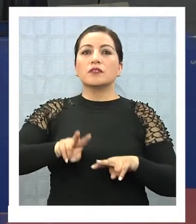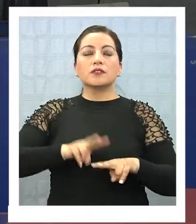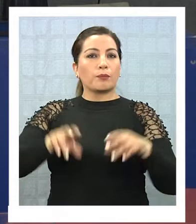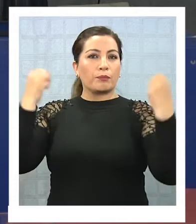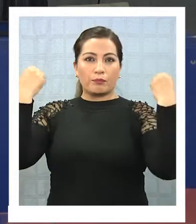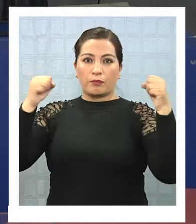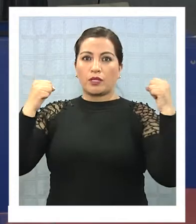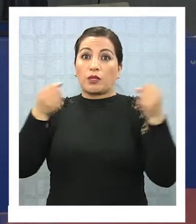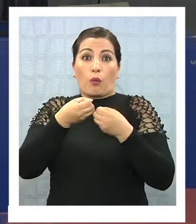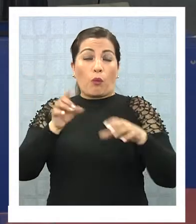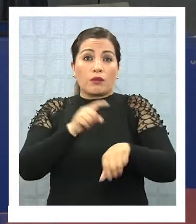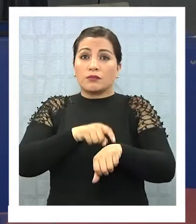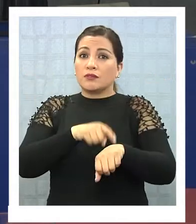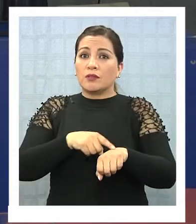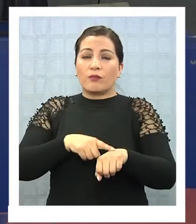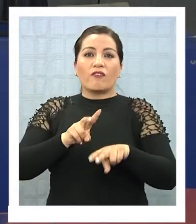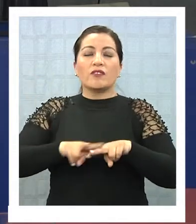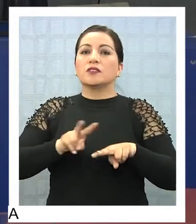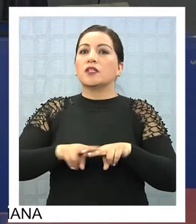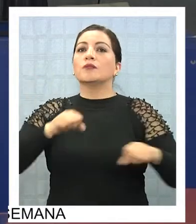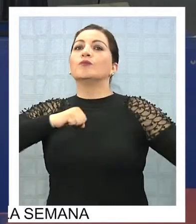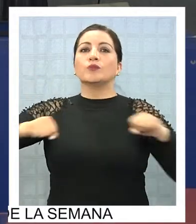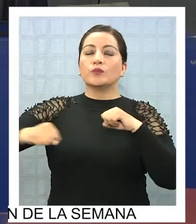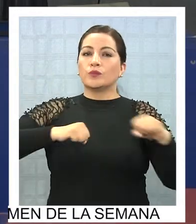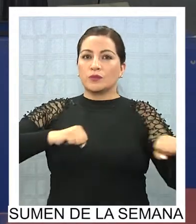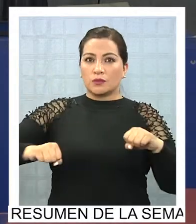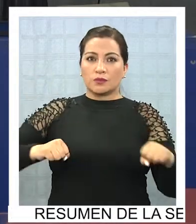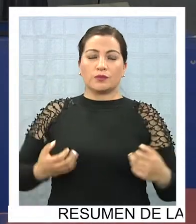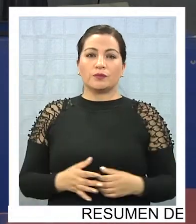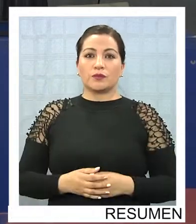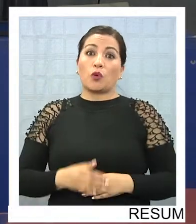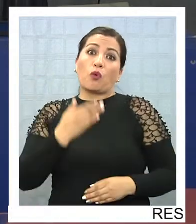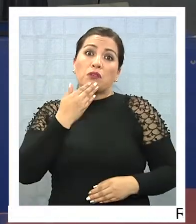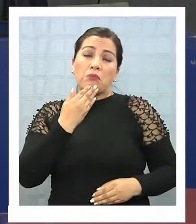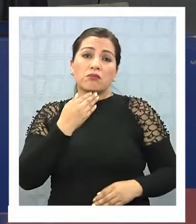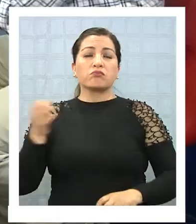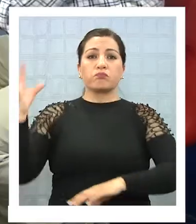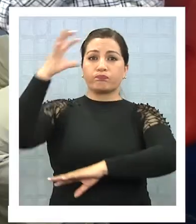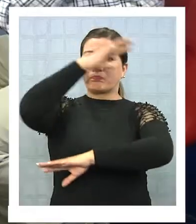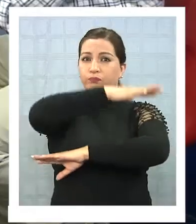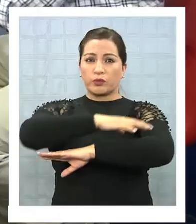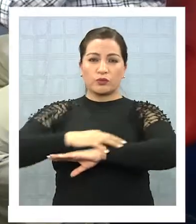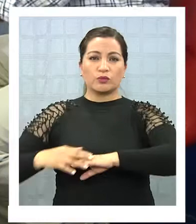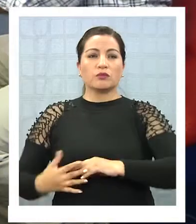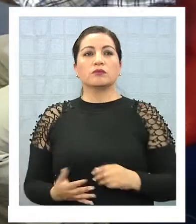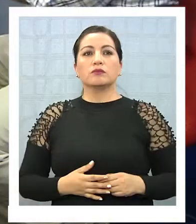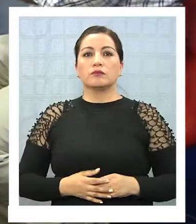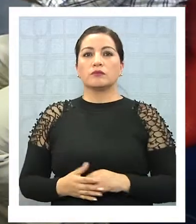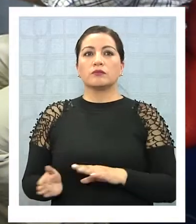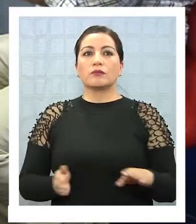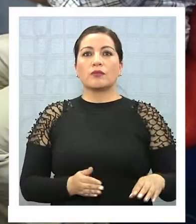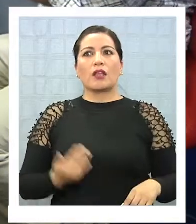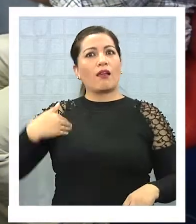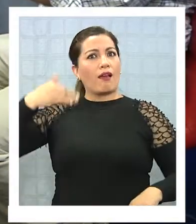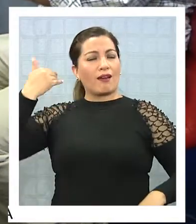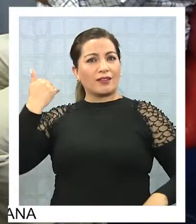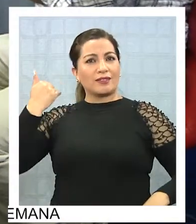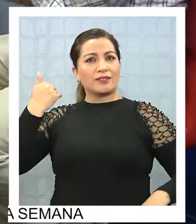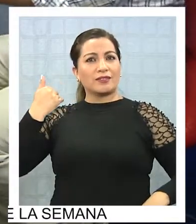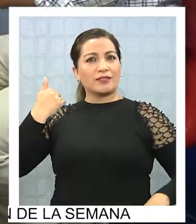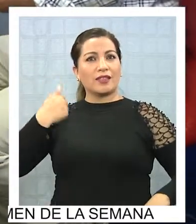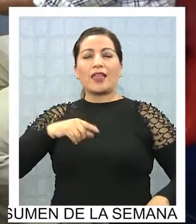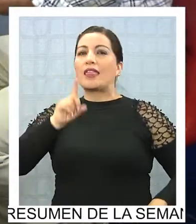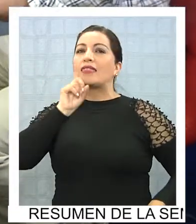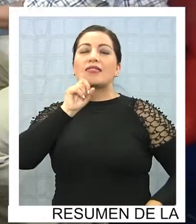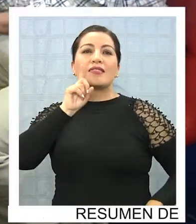cualquier momento haber un terremoto, y en cualquier momento también ese terremoto puede ser tsunami. Nosotros tuvimos uno bien real, cuando